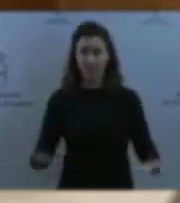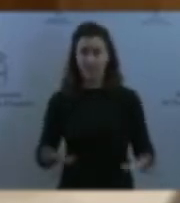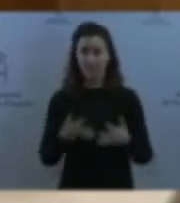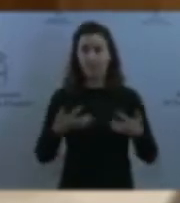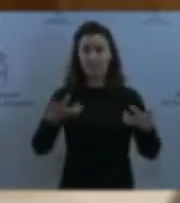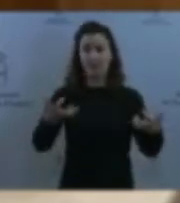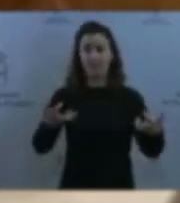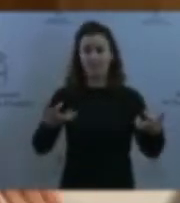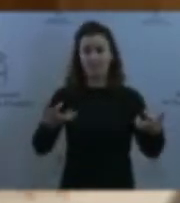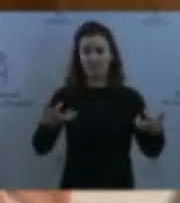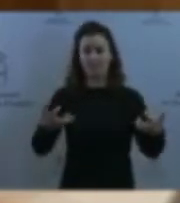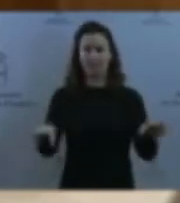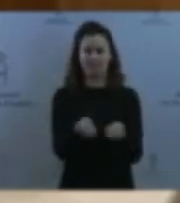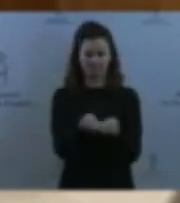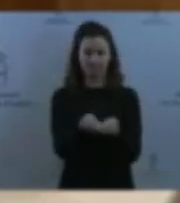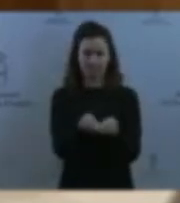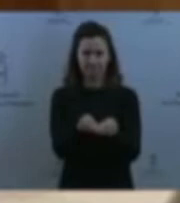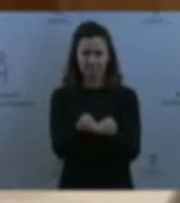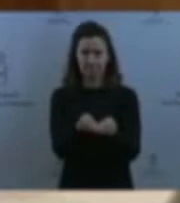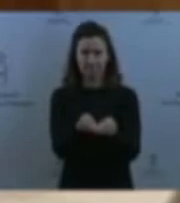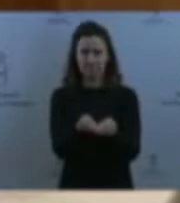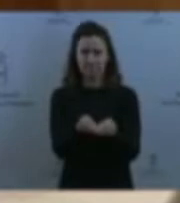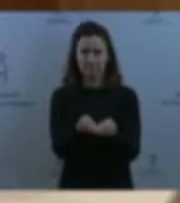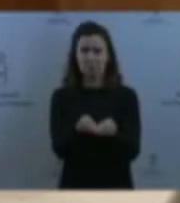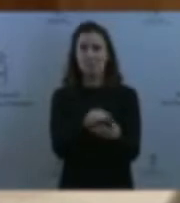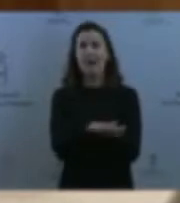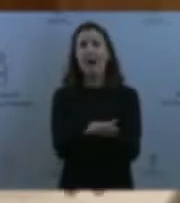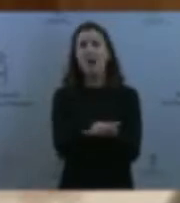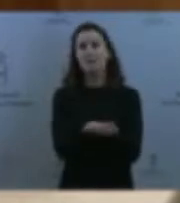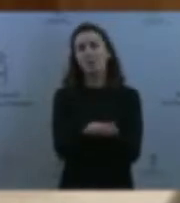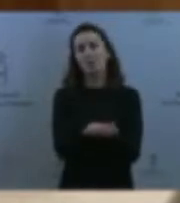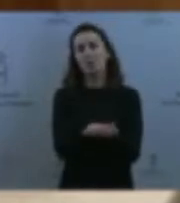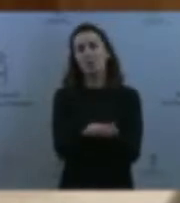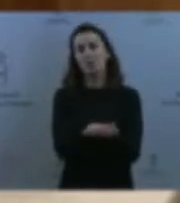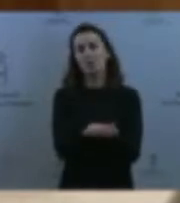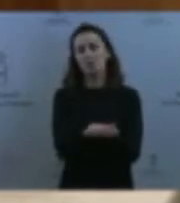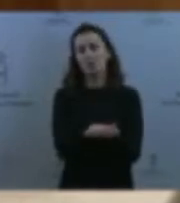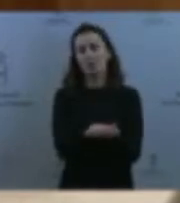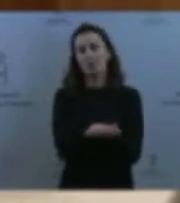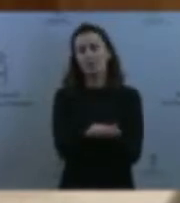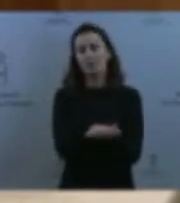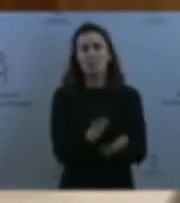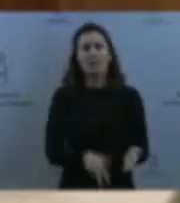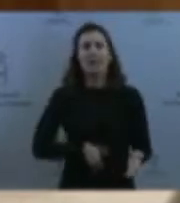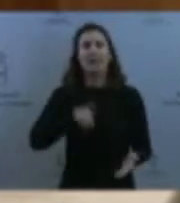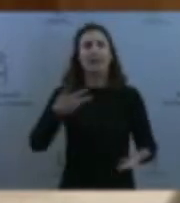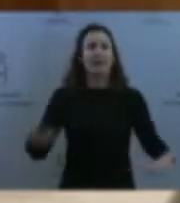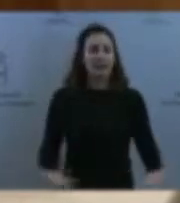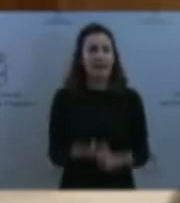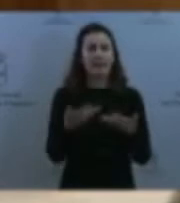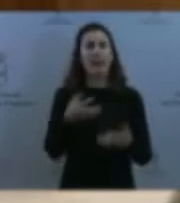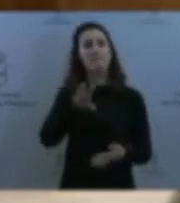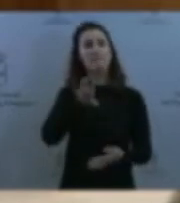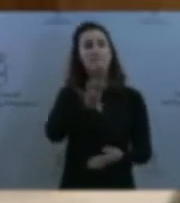poco, y hablo en conceptos a nivel genérico de país, que